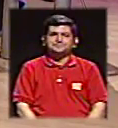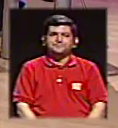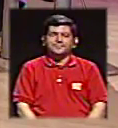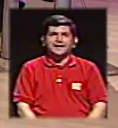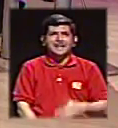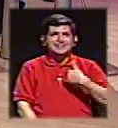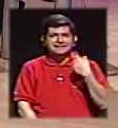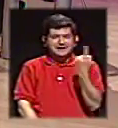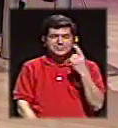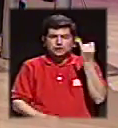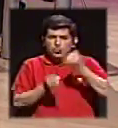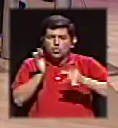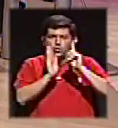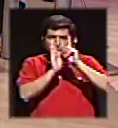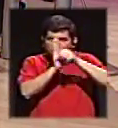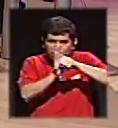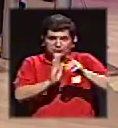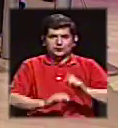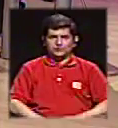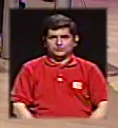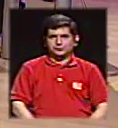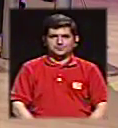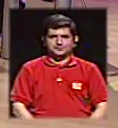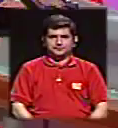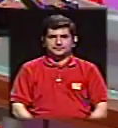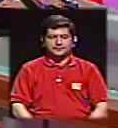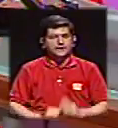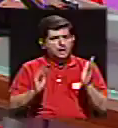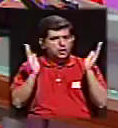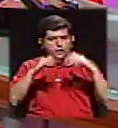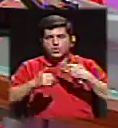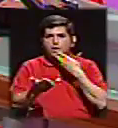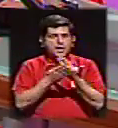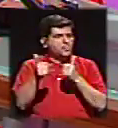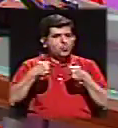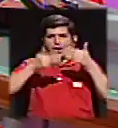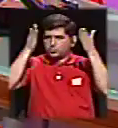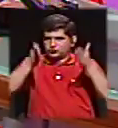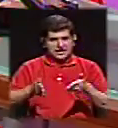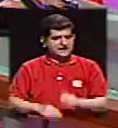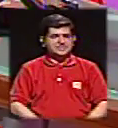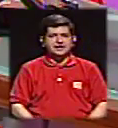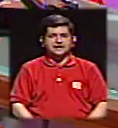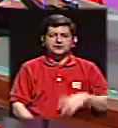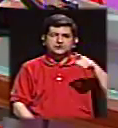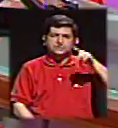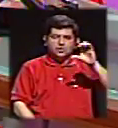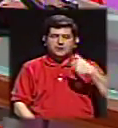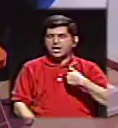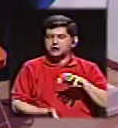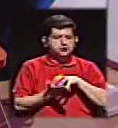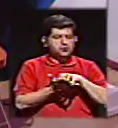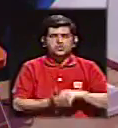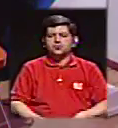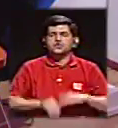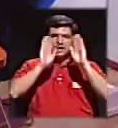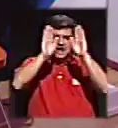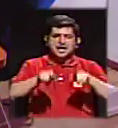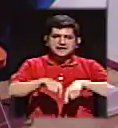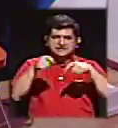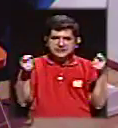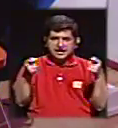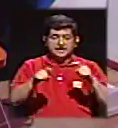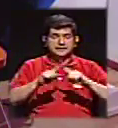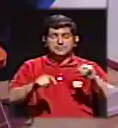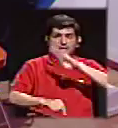nos quedan ya los últimos minutos. Definitivamente no hay buenos candidatos y en cuanto a Doña Pilar no tengo dudas de que sea una gran periodista,